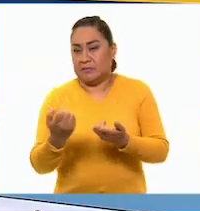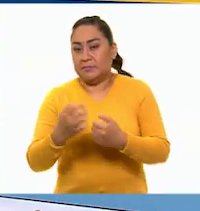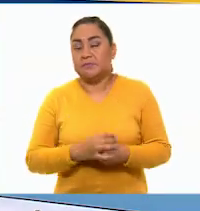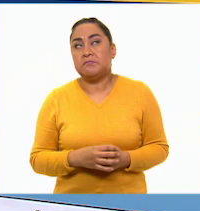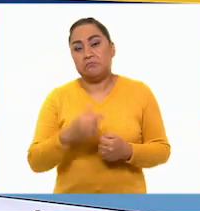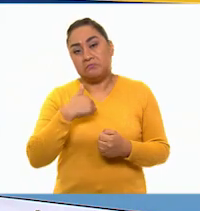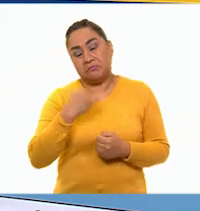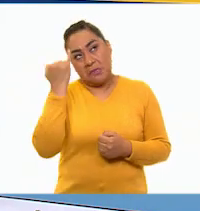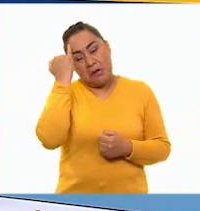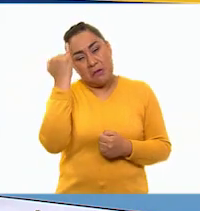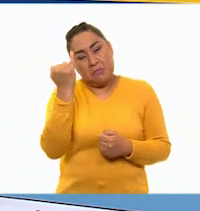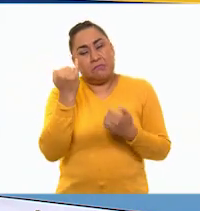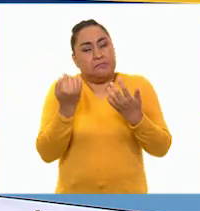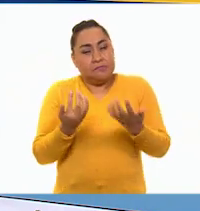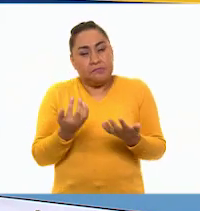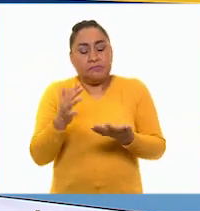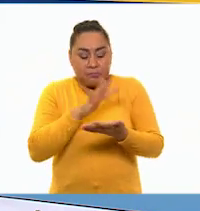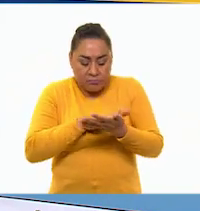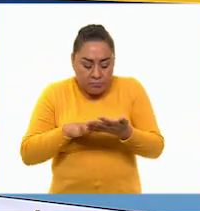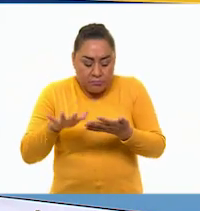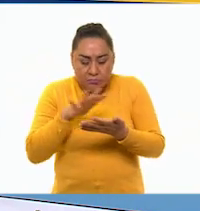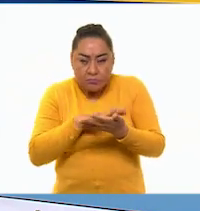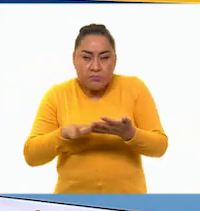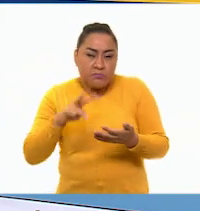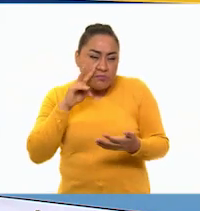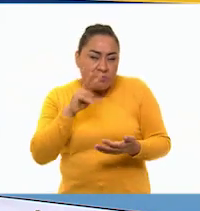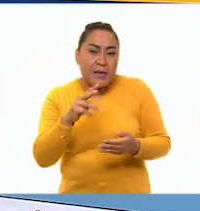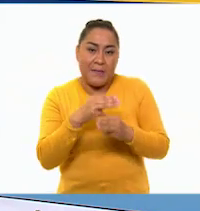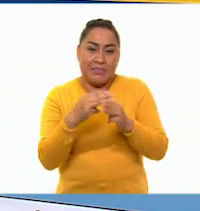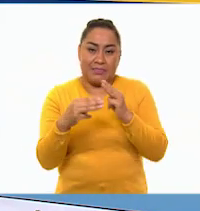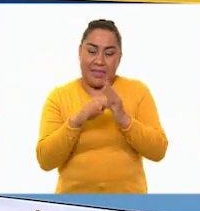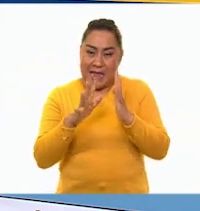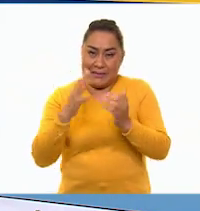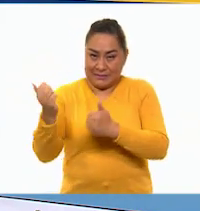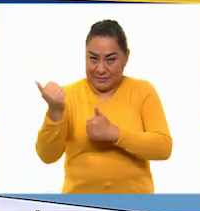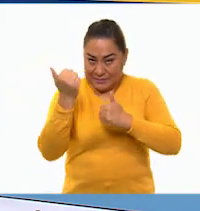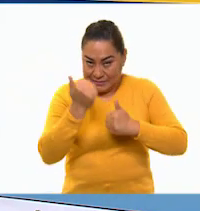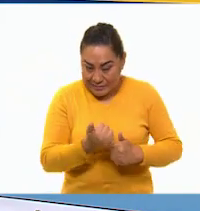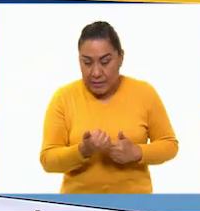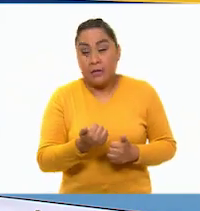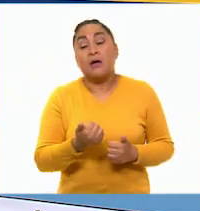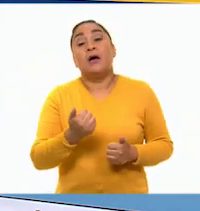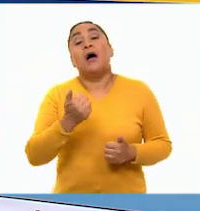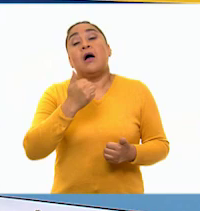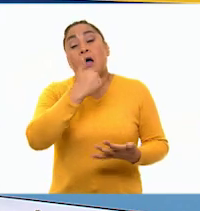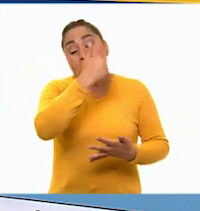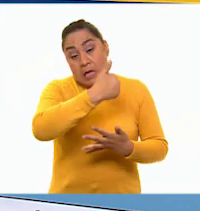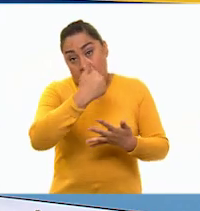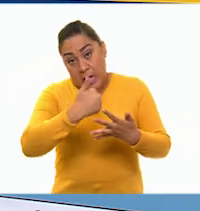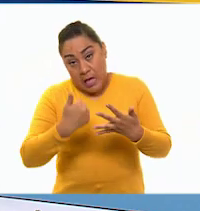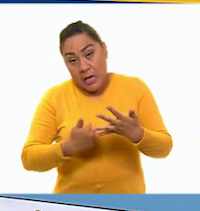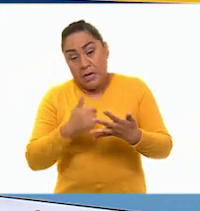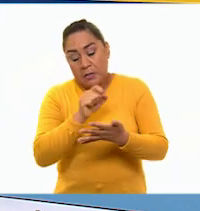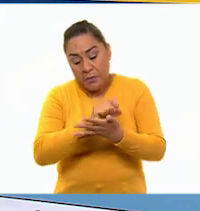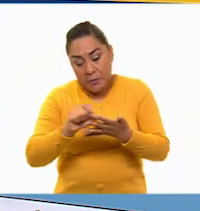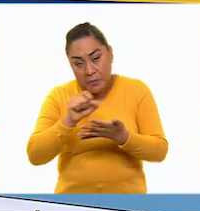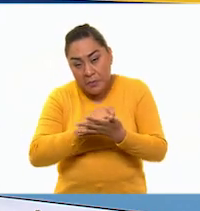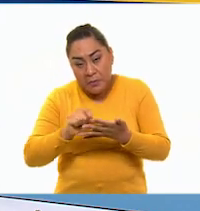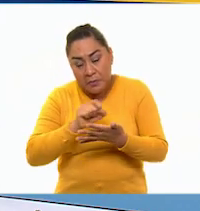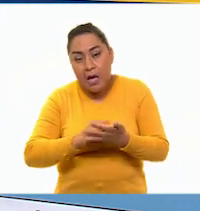Propongo que leamos y observemos el material que elegiste. Y para cada texto comentemos sobre tres preguntas.